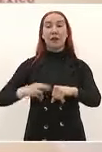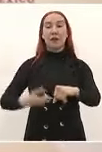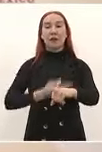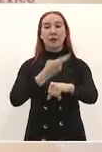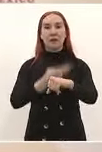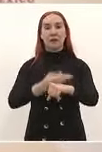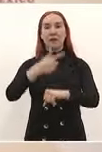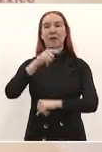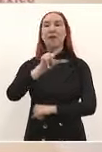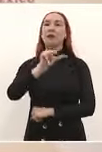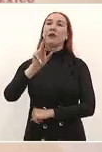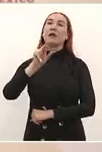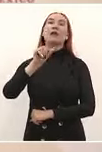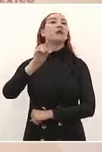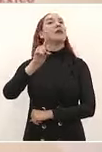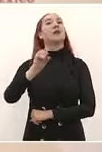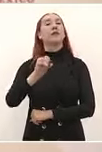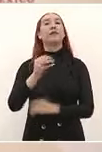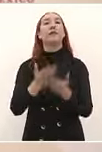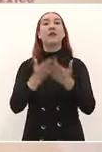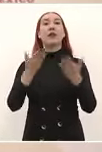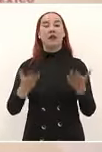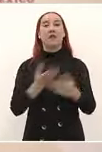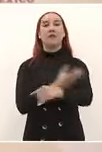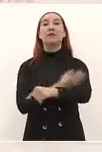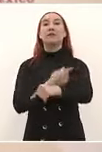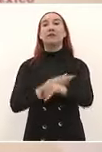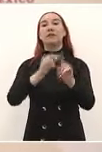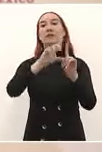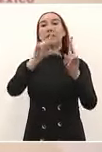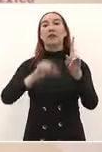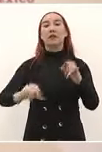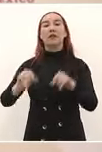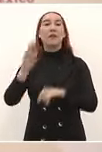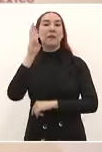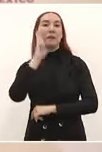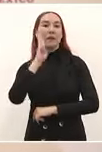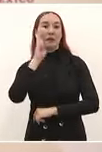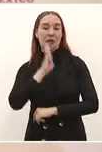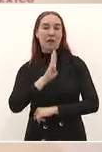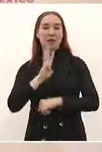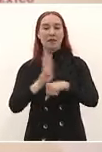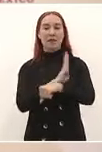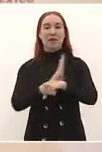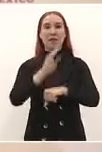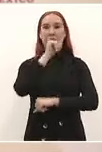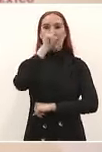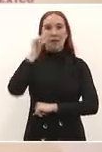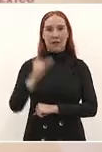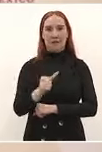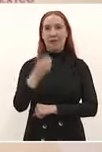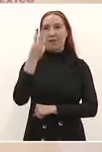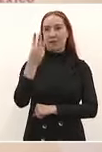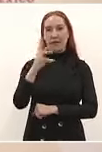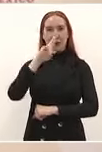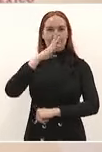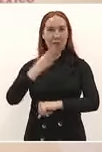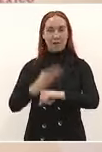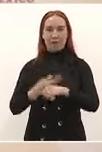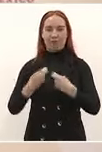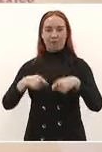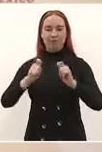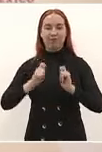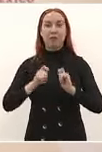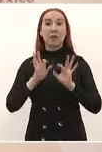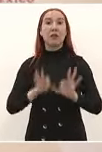Gallardo la Coordinación Nacional de Becas para el Bienestar Benito Juárez tiene a su cargo tres programas prioritarios